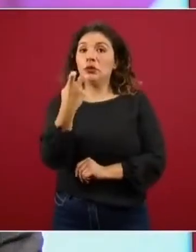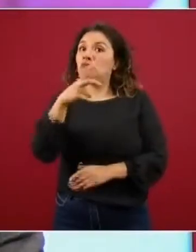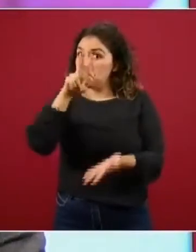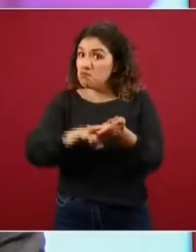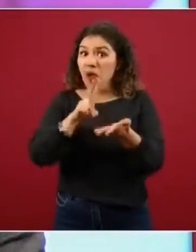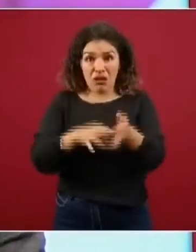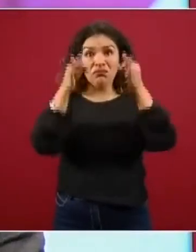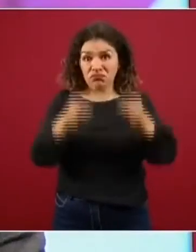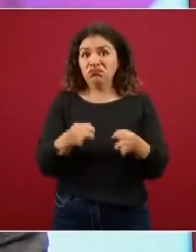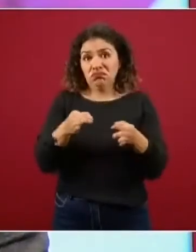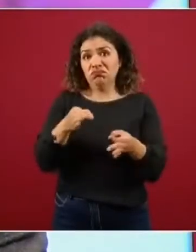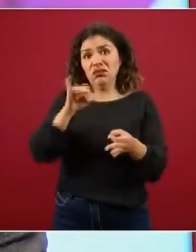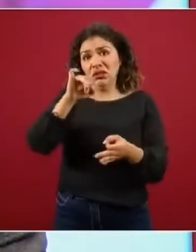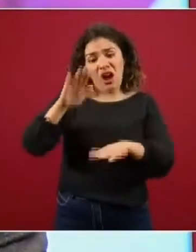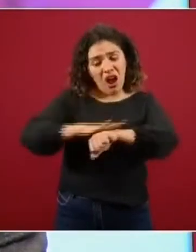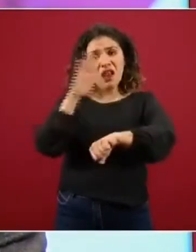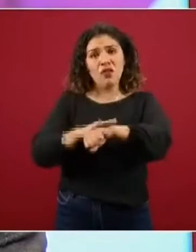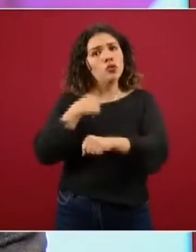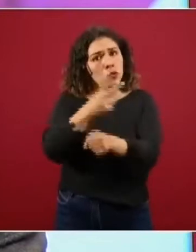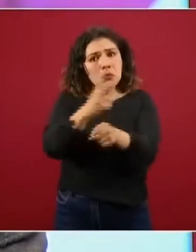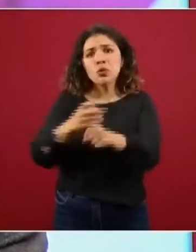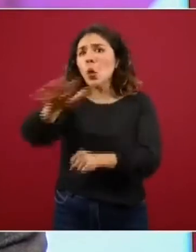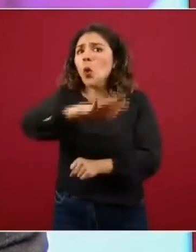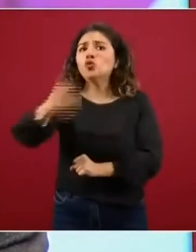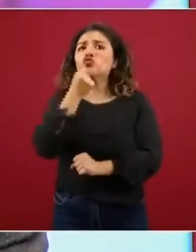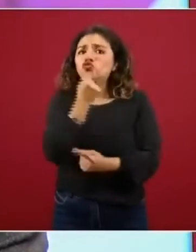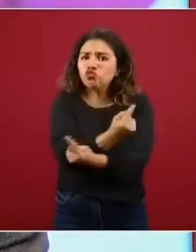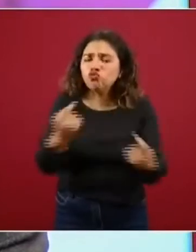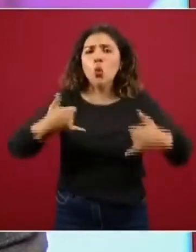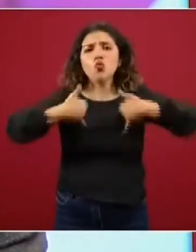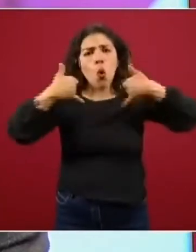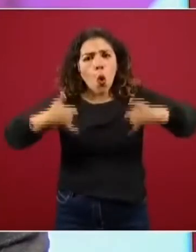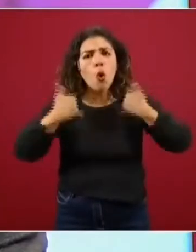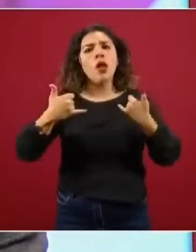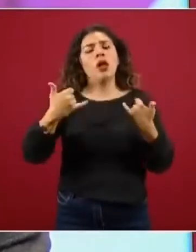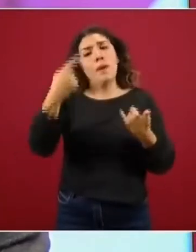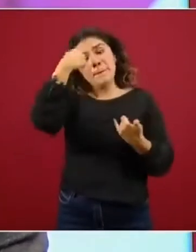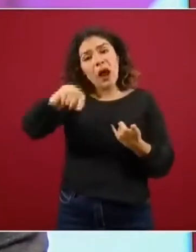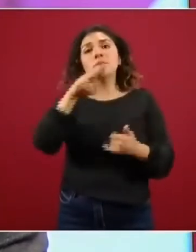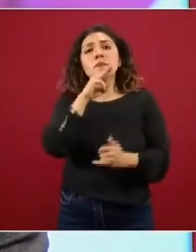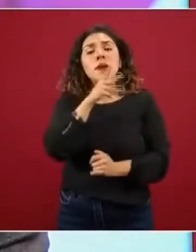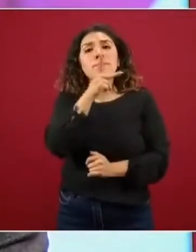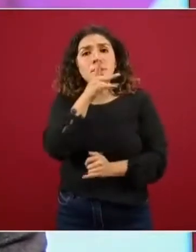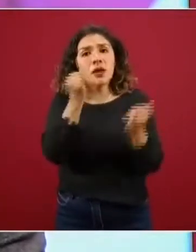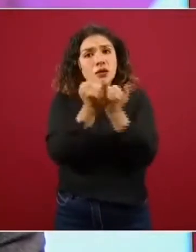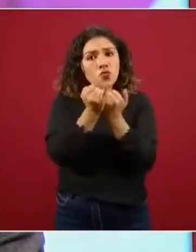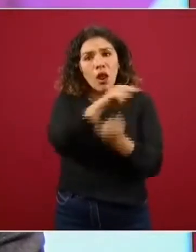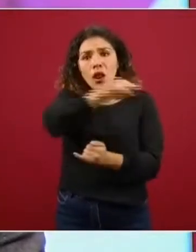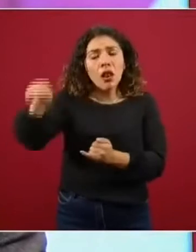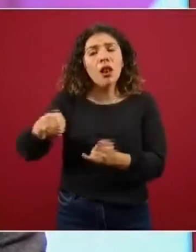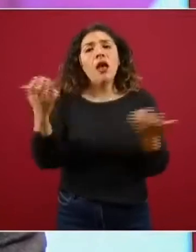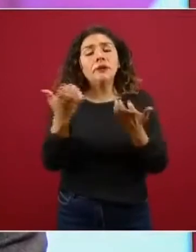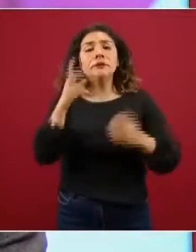oficial y que invitamos a todas las niñas niños adolescentes jóvenes a todas las madres y padres de familia